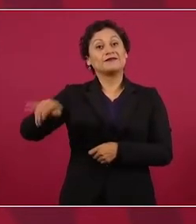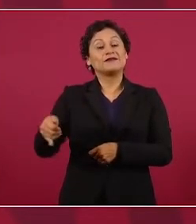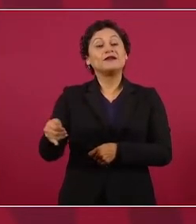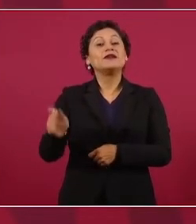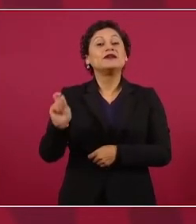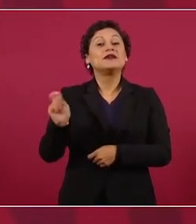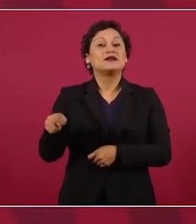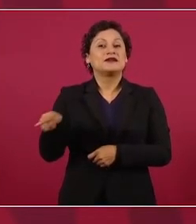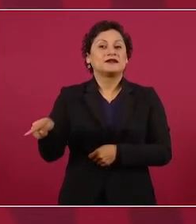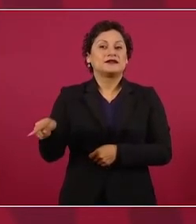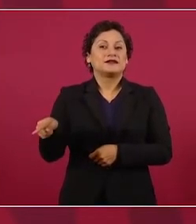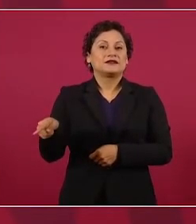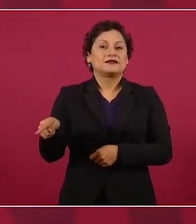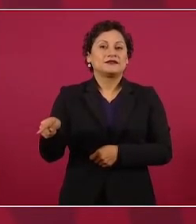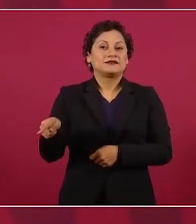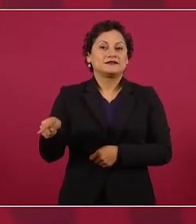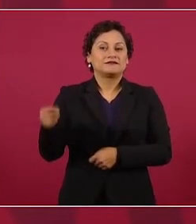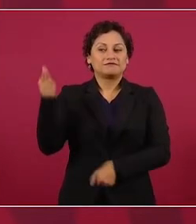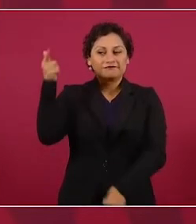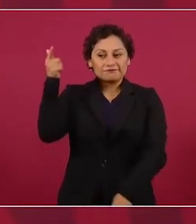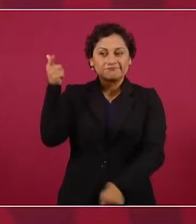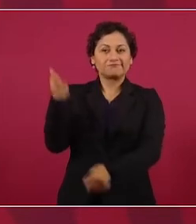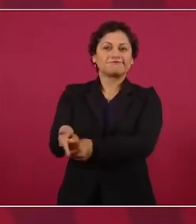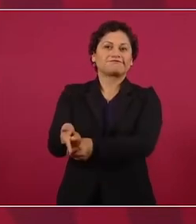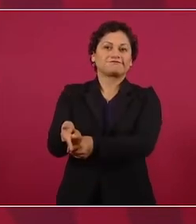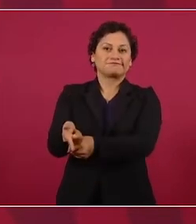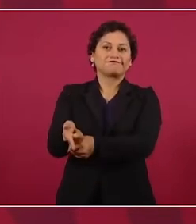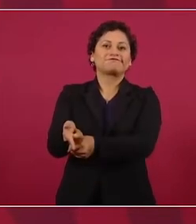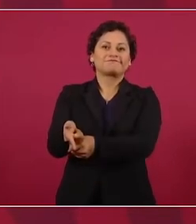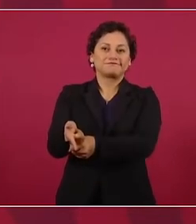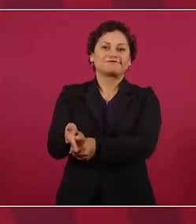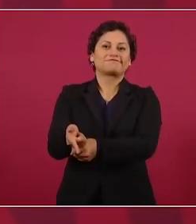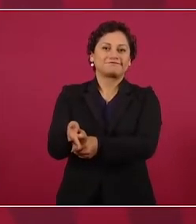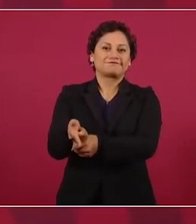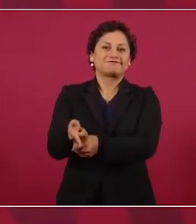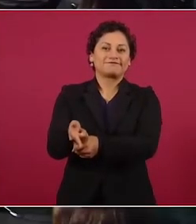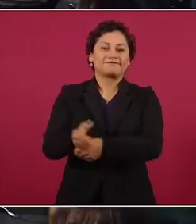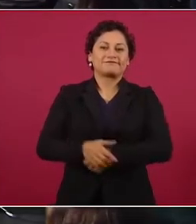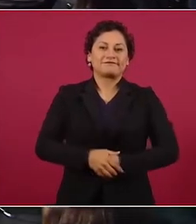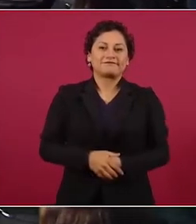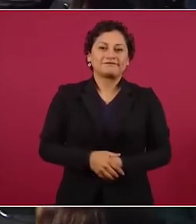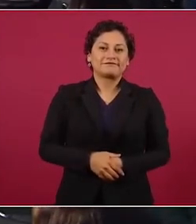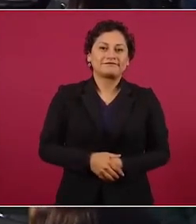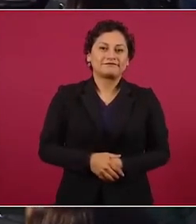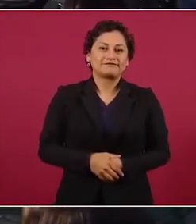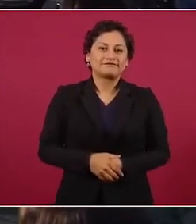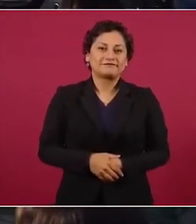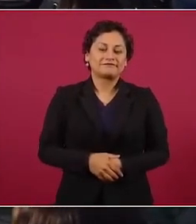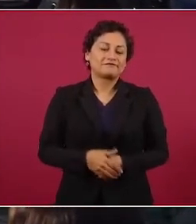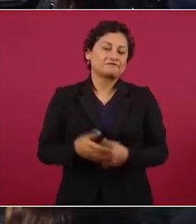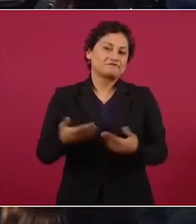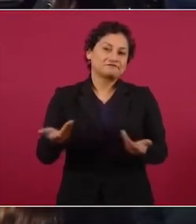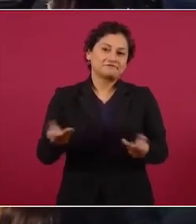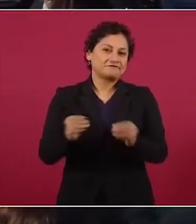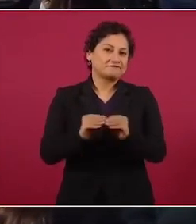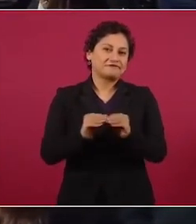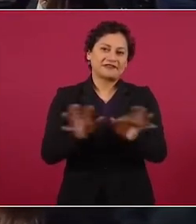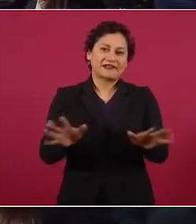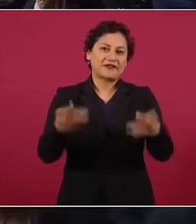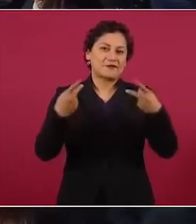que servidores públicos